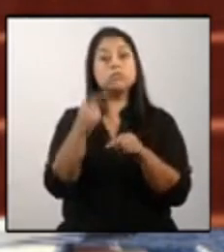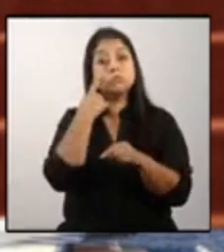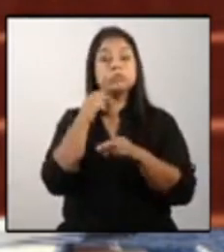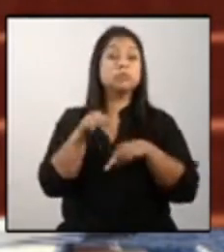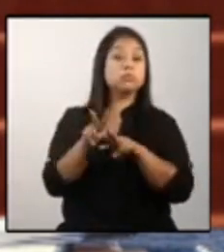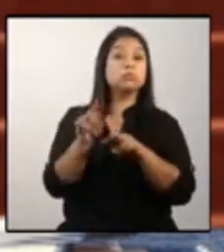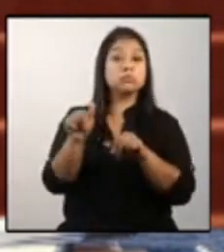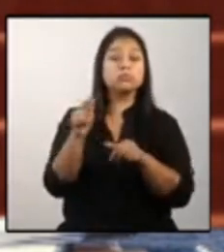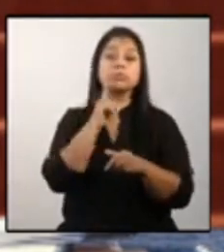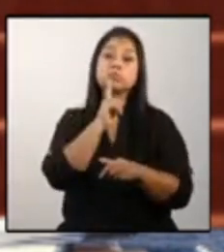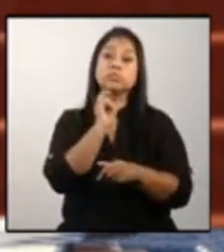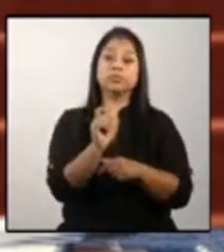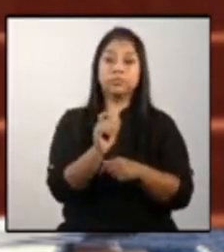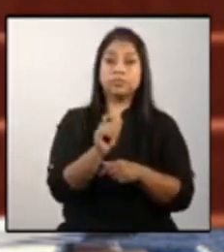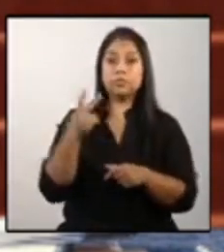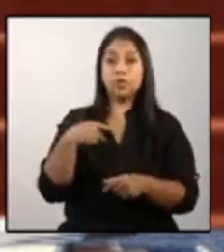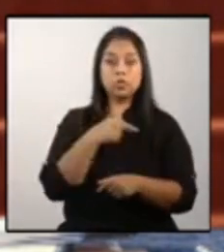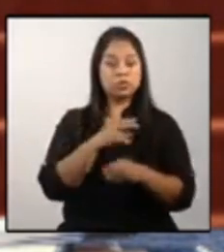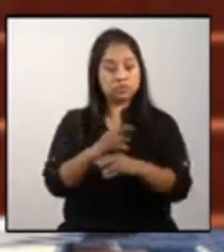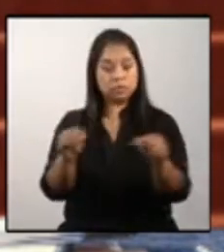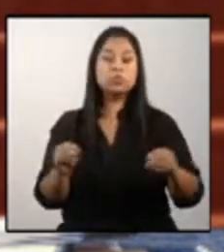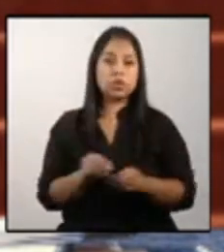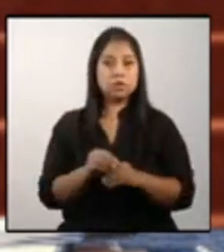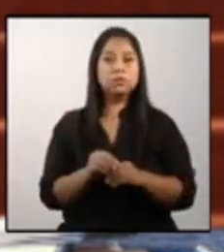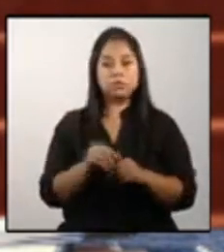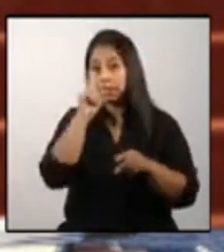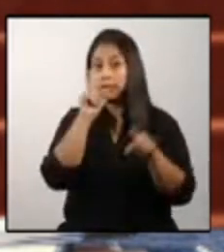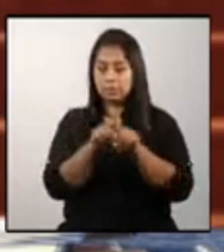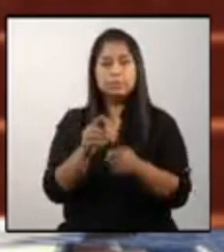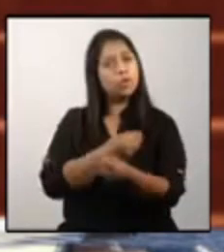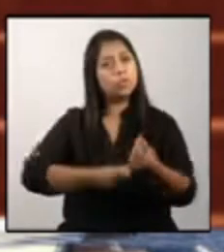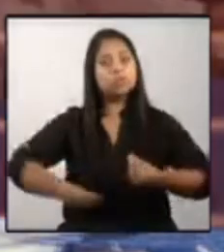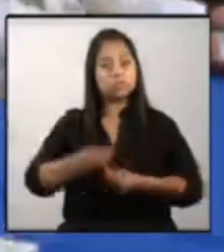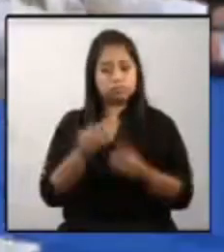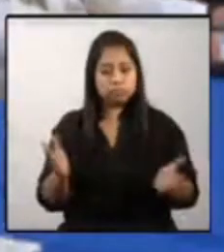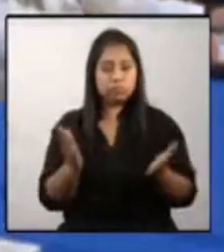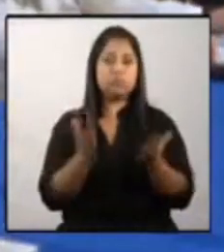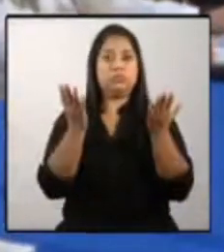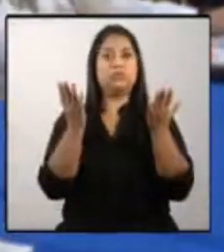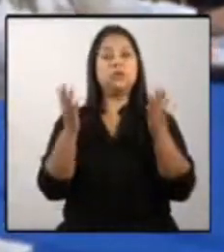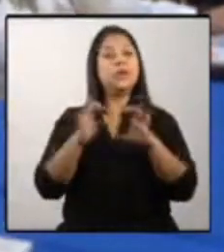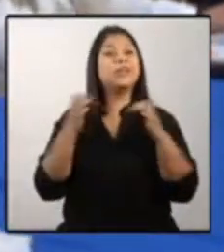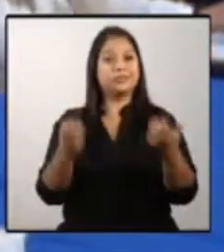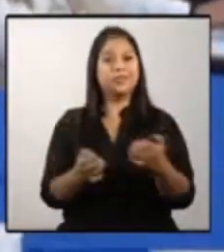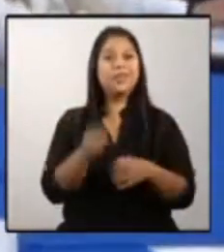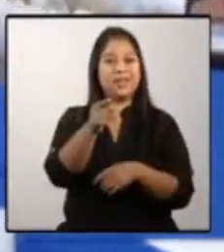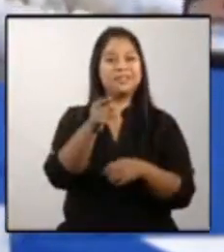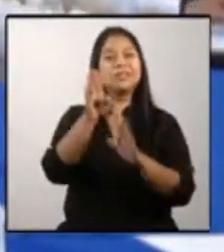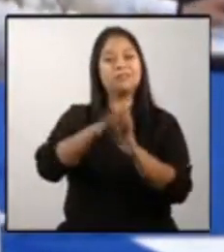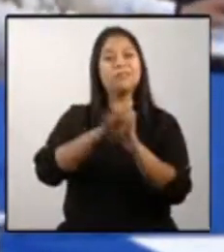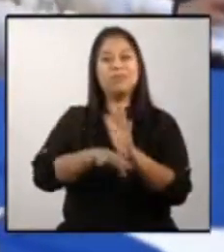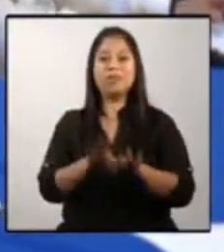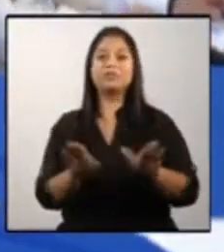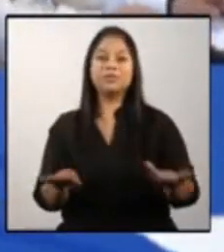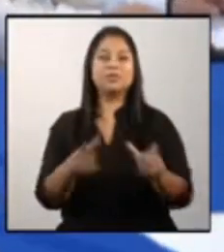el que podamos mejorar nuestros suelos y por ende la productividad y entonces vamos a tener menos niños